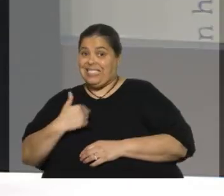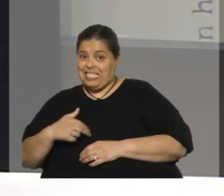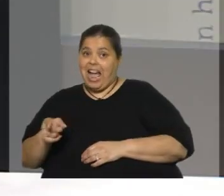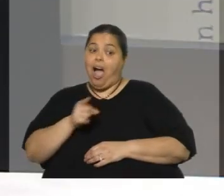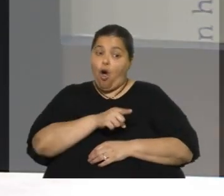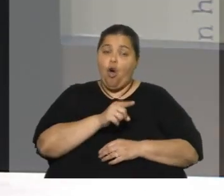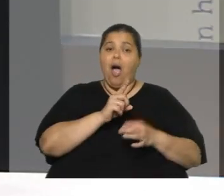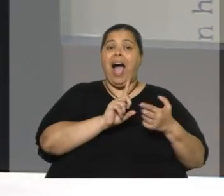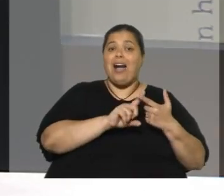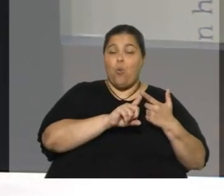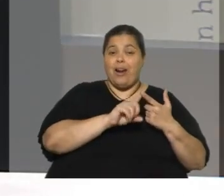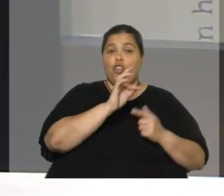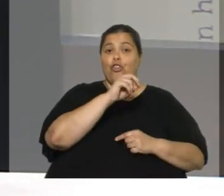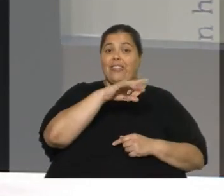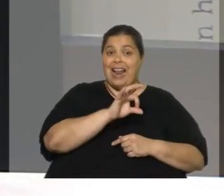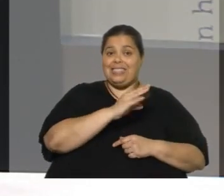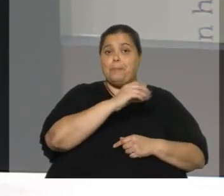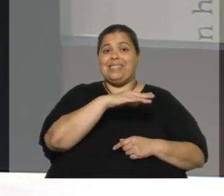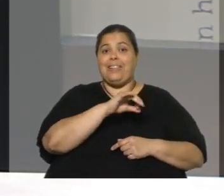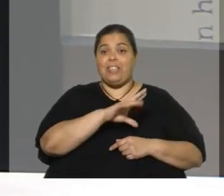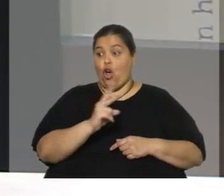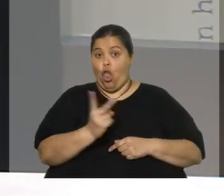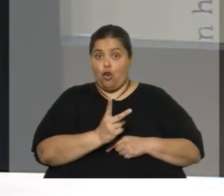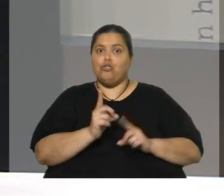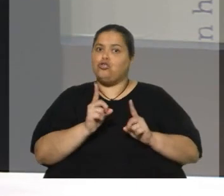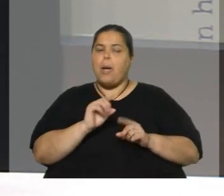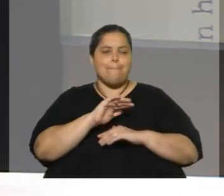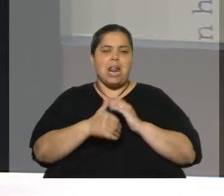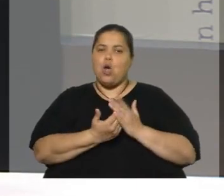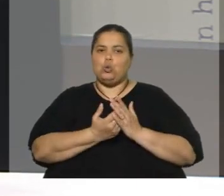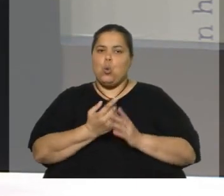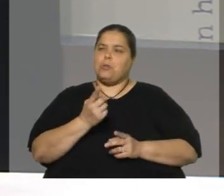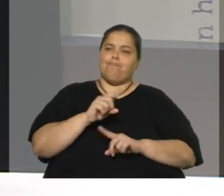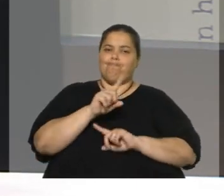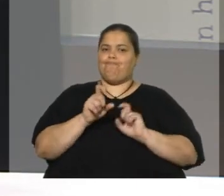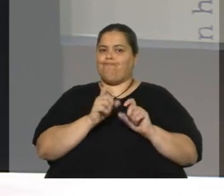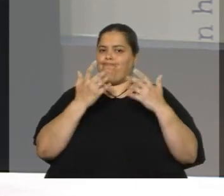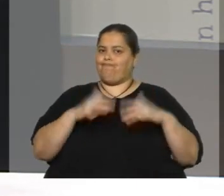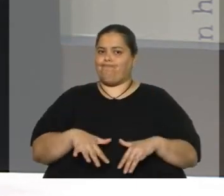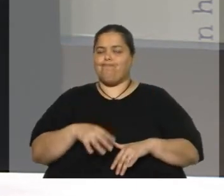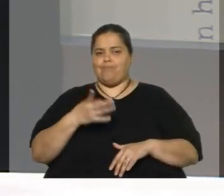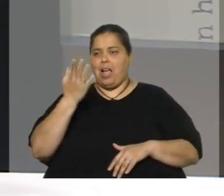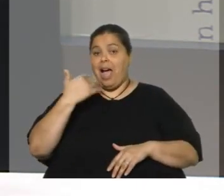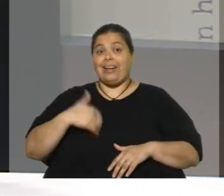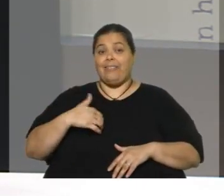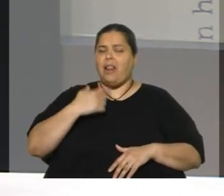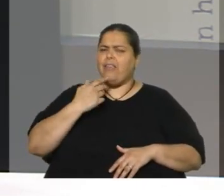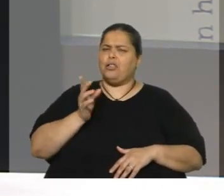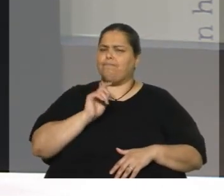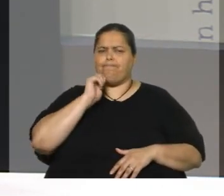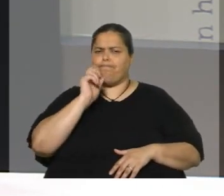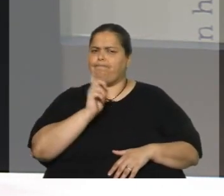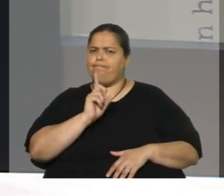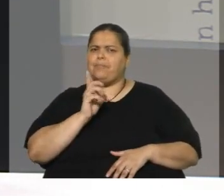avanzar y cerrarlo, ¿no? Y cerrarlo es cuestionado por el Mercosur. Ya salió Argentina el otro día diciendo que no le gustaba nada que